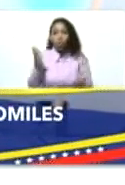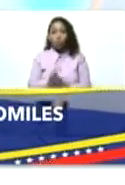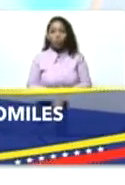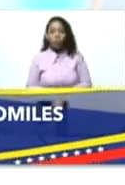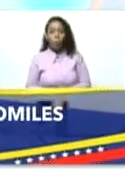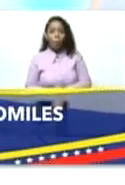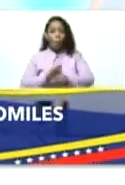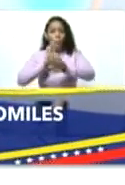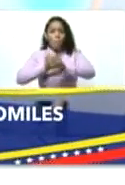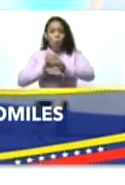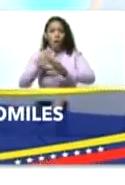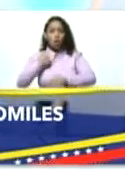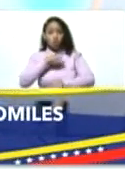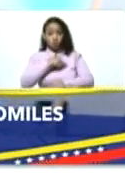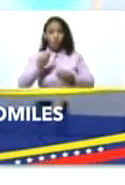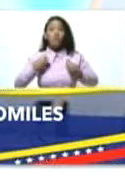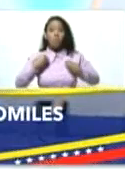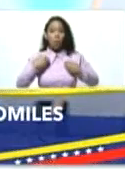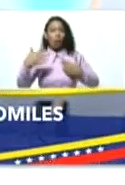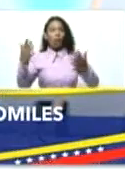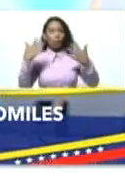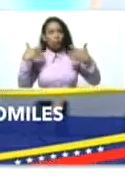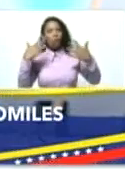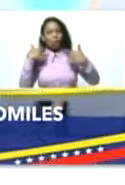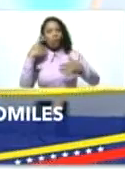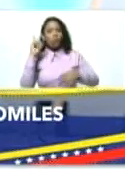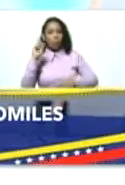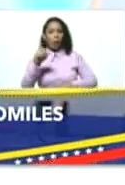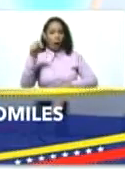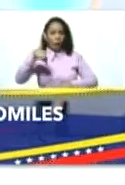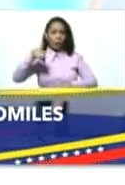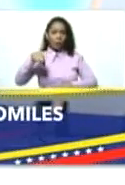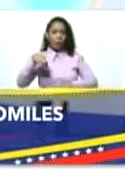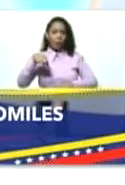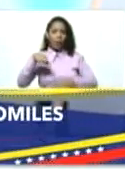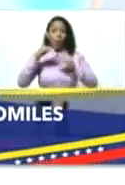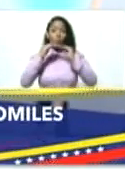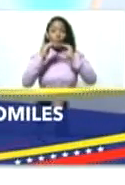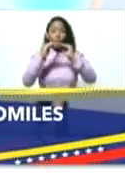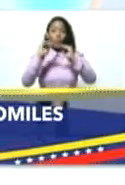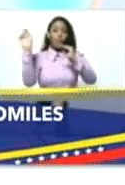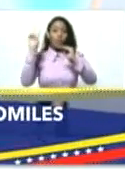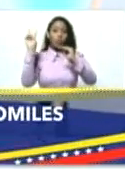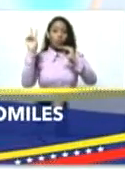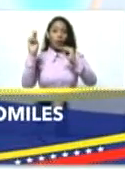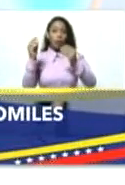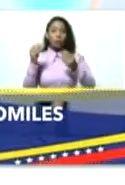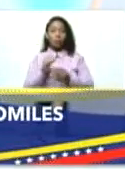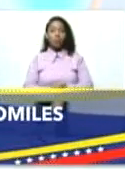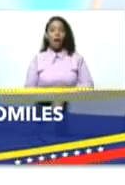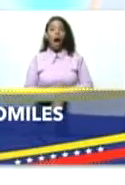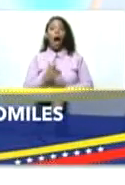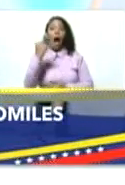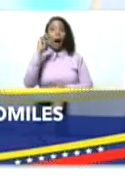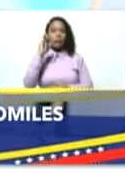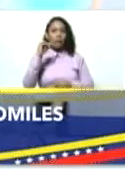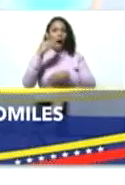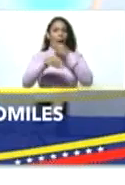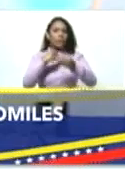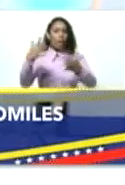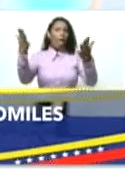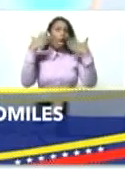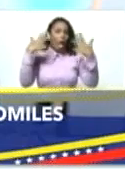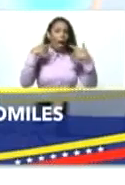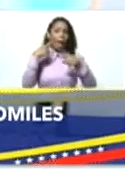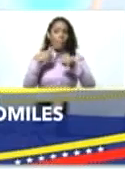Porque nosotros también vivimos nuestros calurones. En el llano venezolano, ahí pega el calor parejo, pero